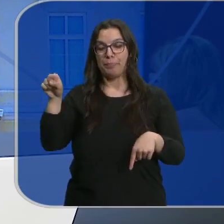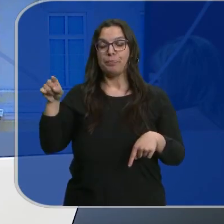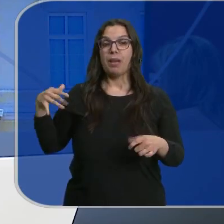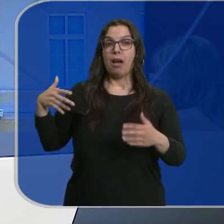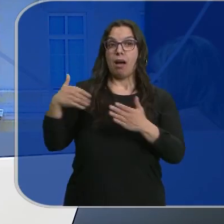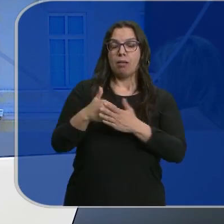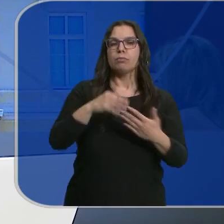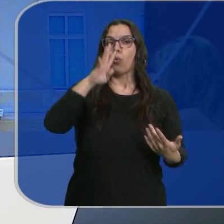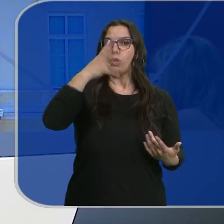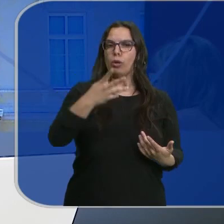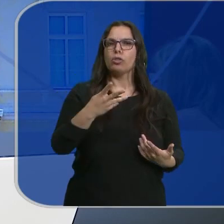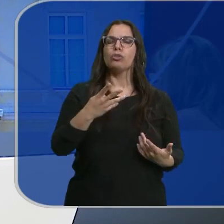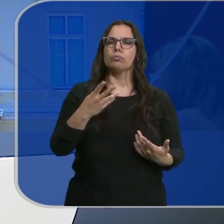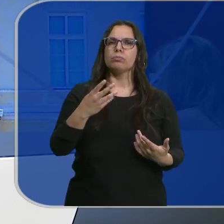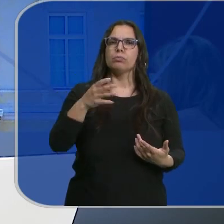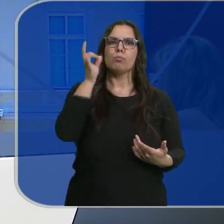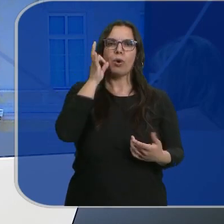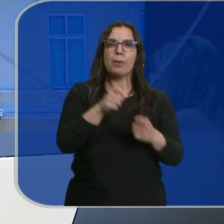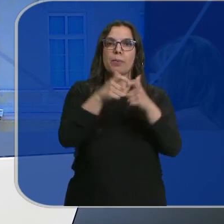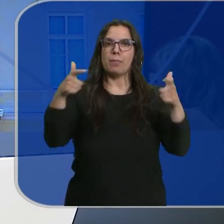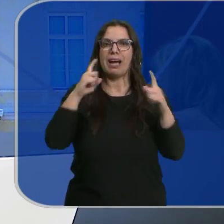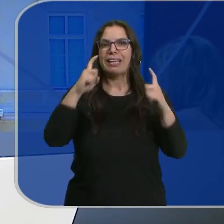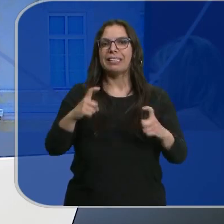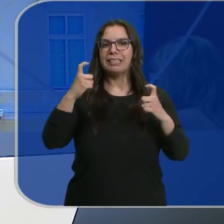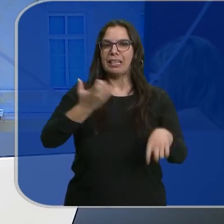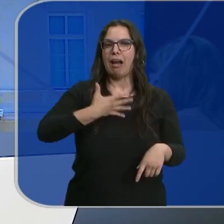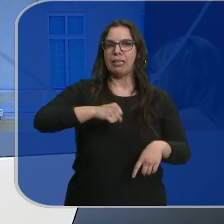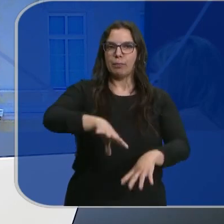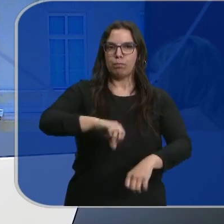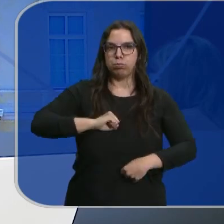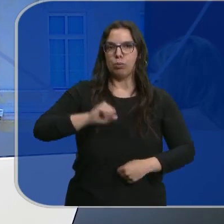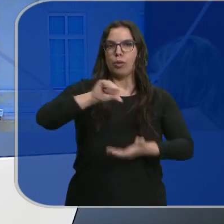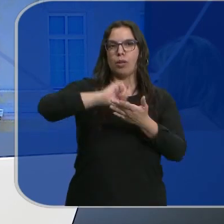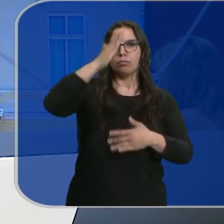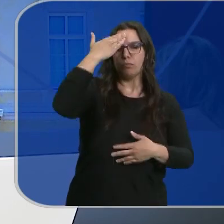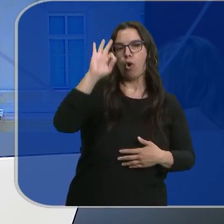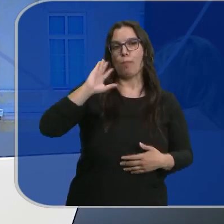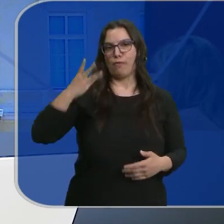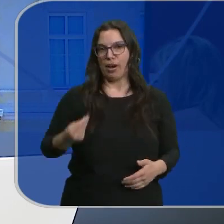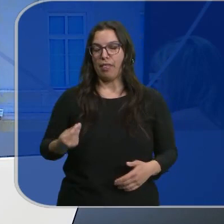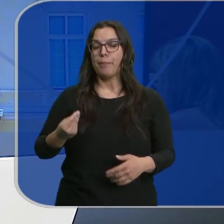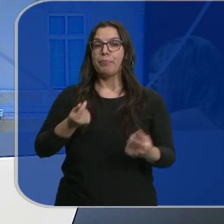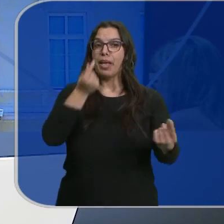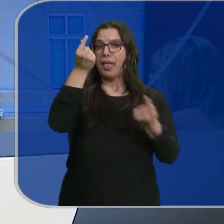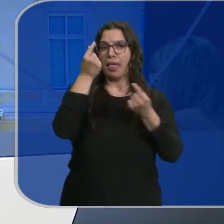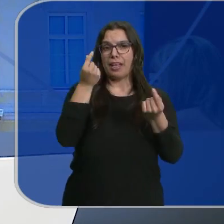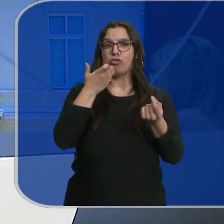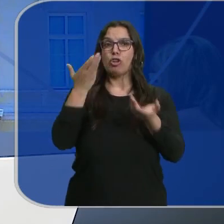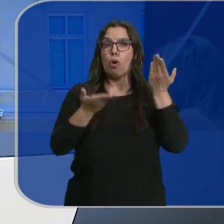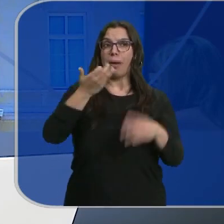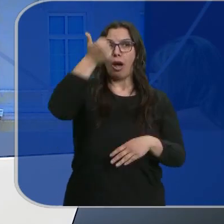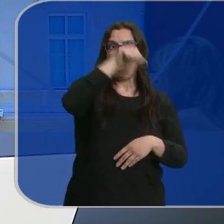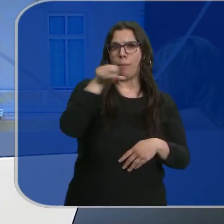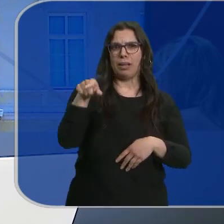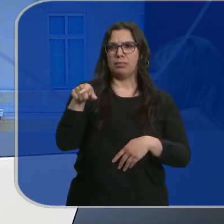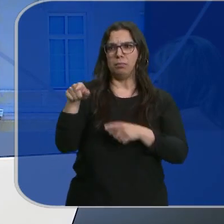32 mujeres buscan mejorar la estadística, buscando ser alcaldesas en una de las nueve capitales o en Ponferrada. Una cifra que se queda muy atrás si